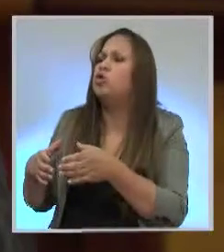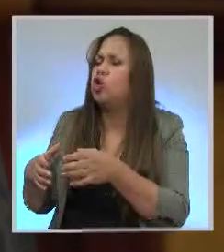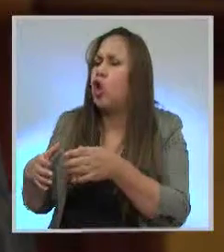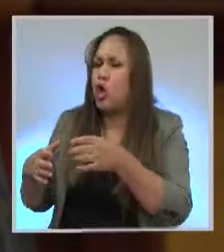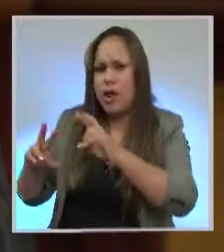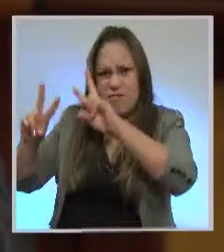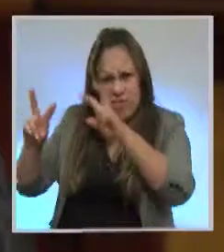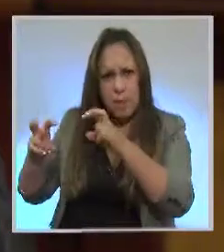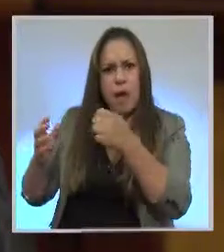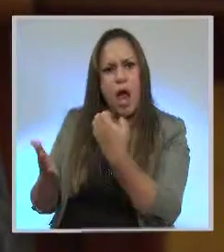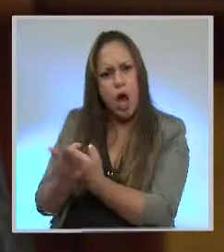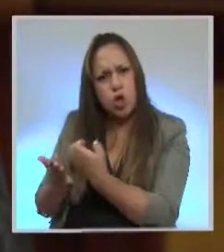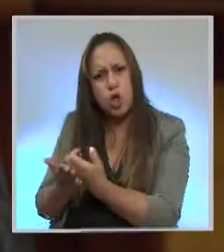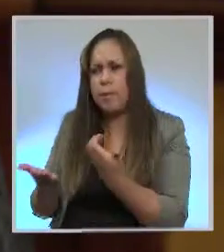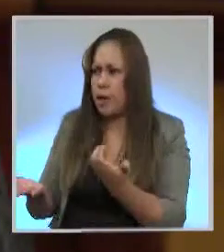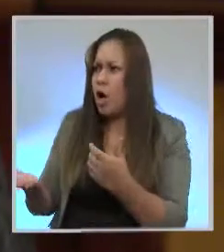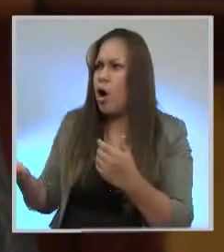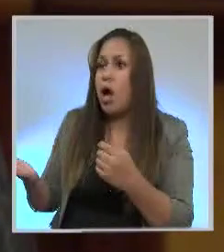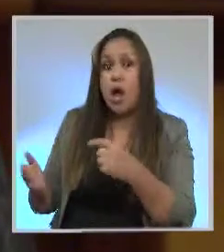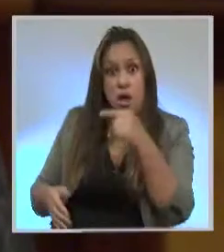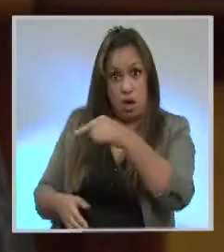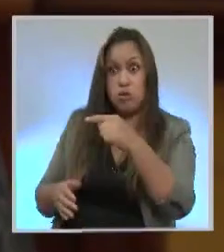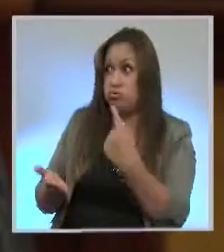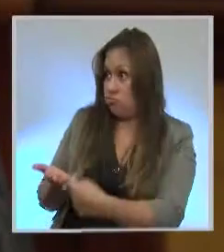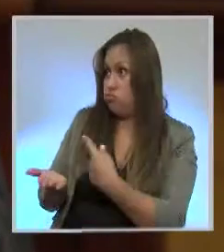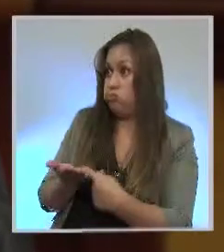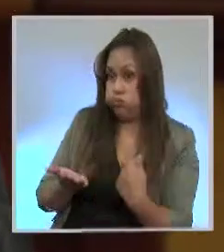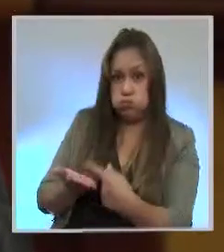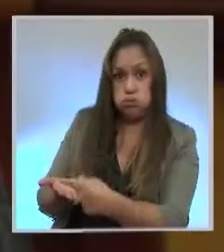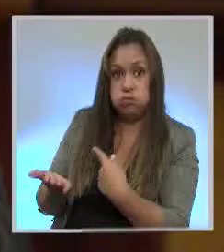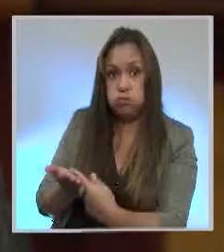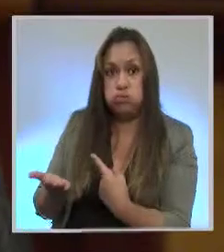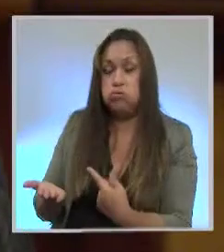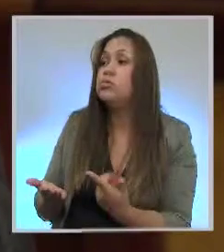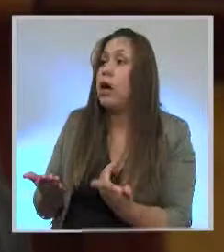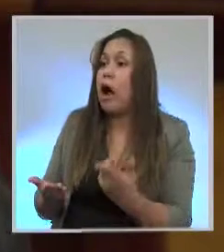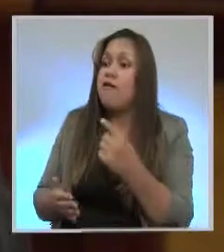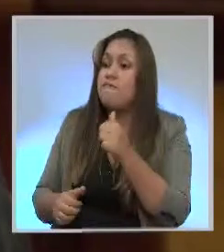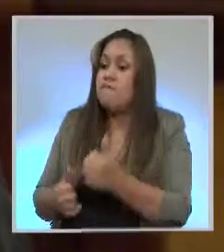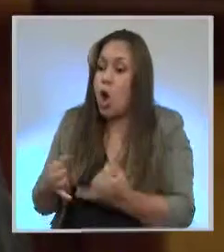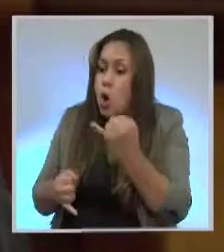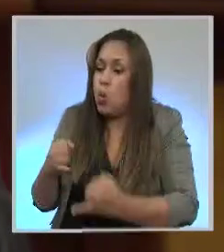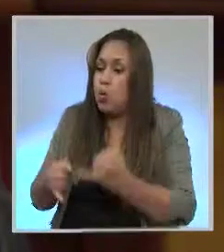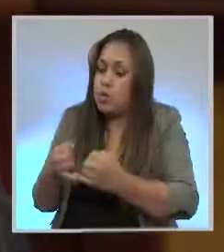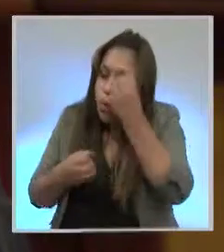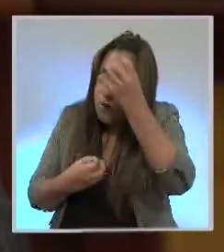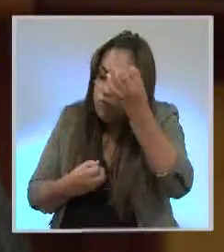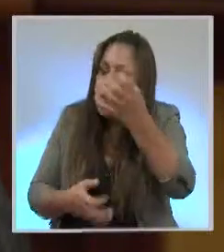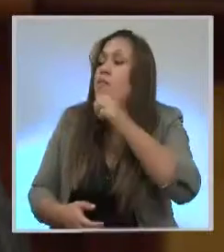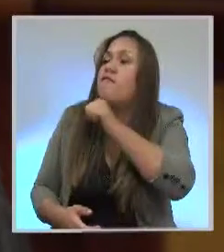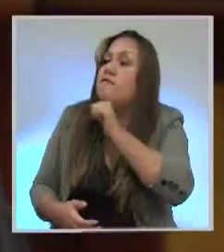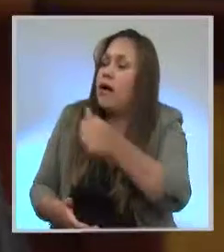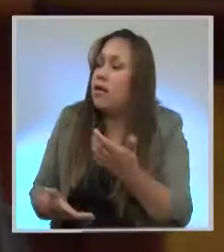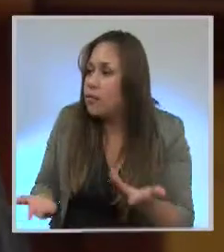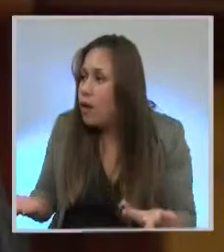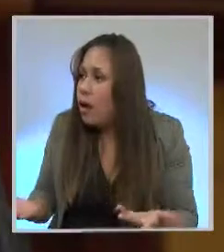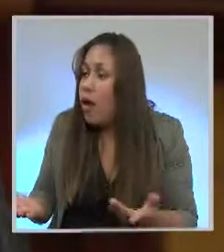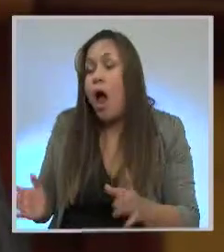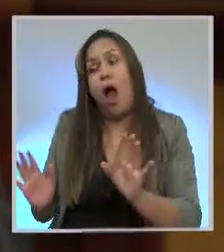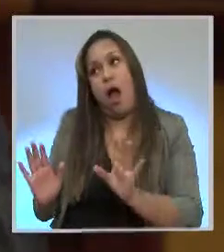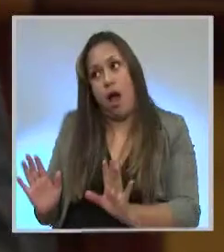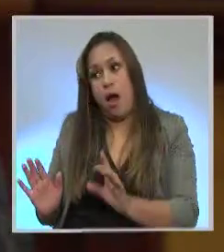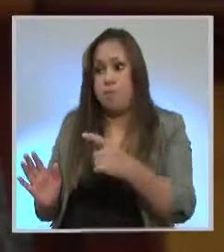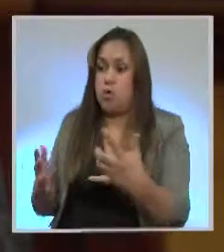para tratar y debatir sobre ellos y sacar una resolución sobre ellos? ¿Por qué? Si este principio estuviera normado